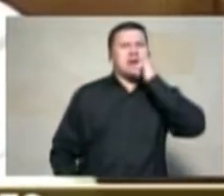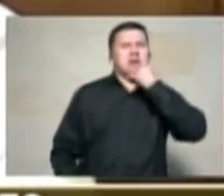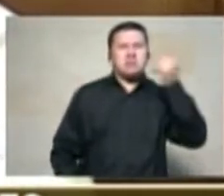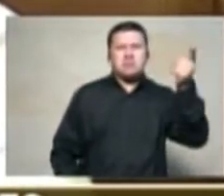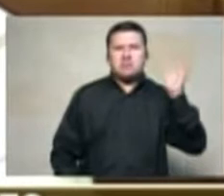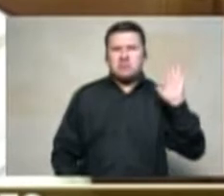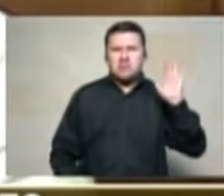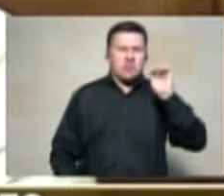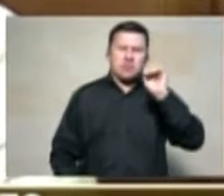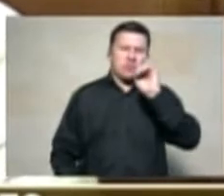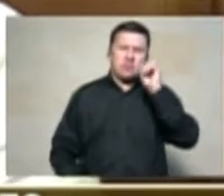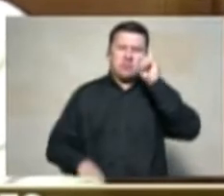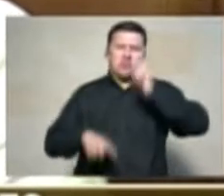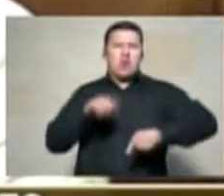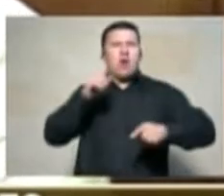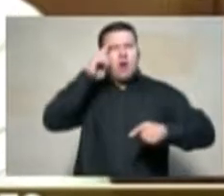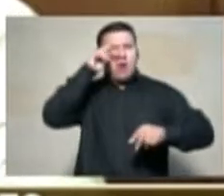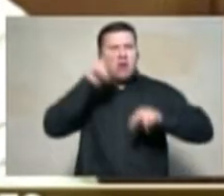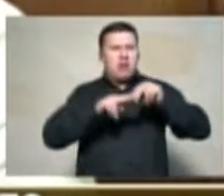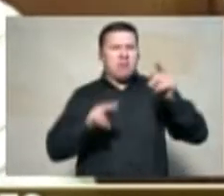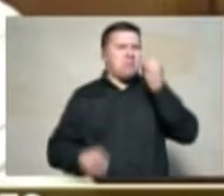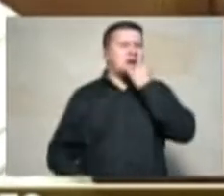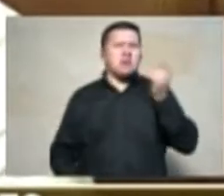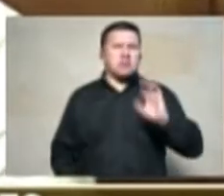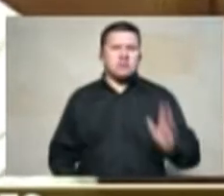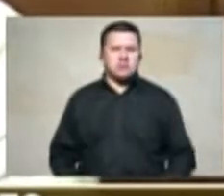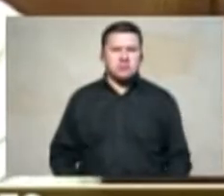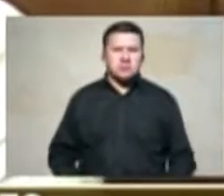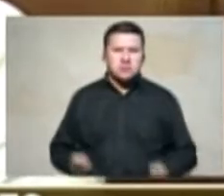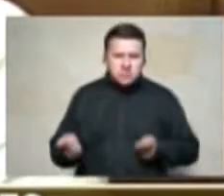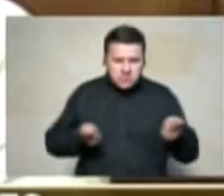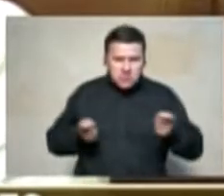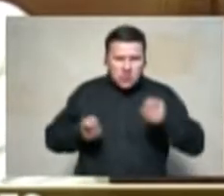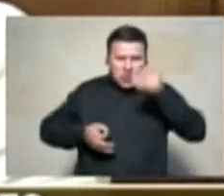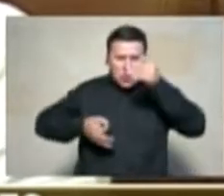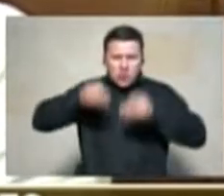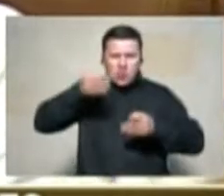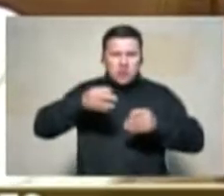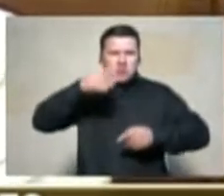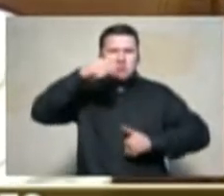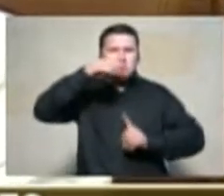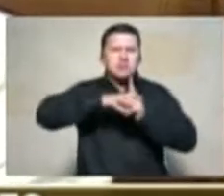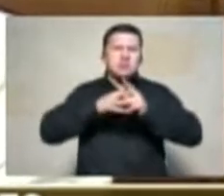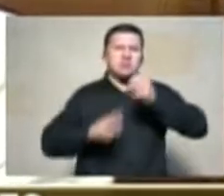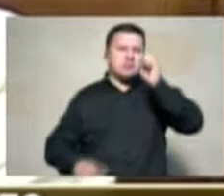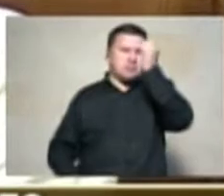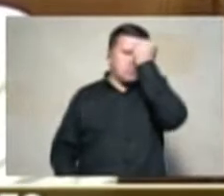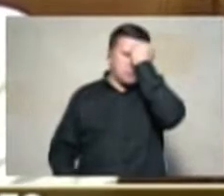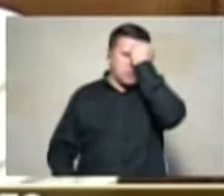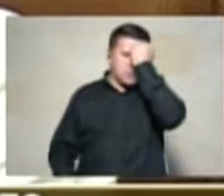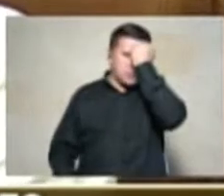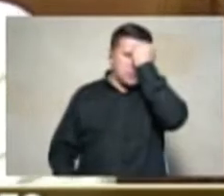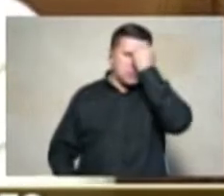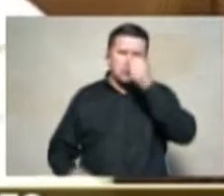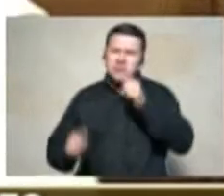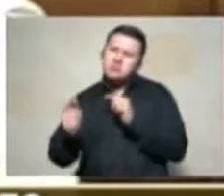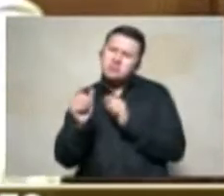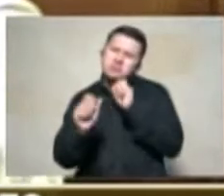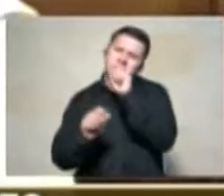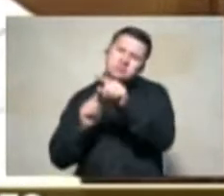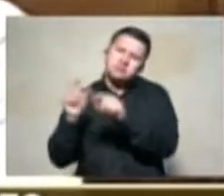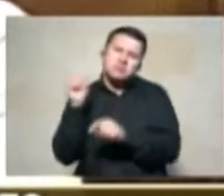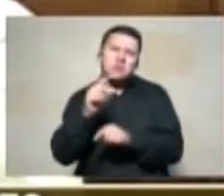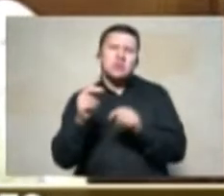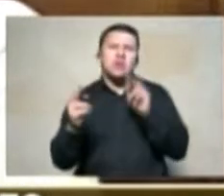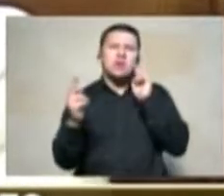o incurrió en un prevaricato para poder administrar justicia hay un principio básico que es el principio de contradicción es